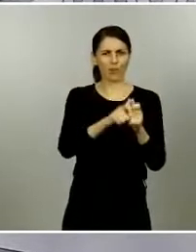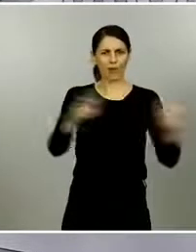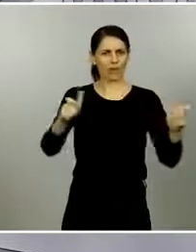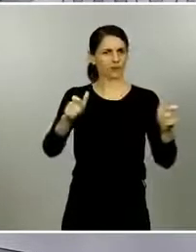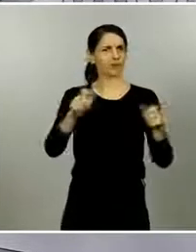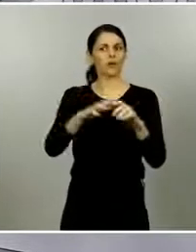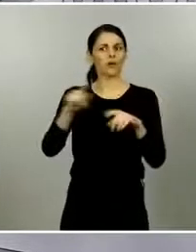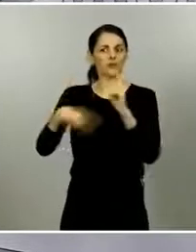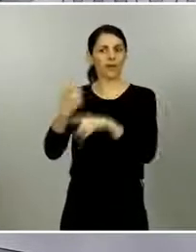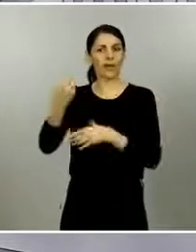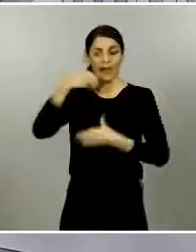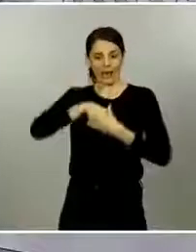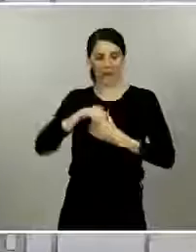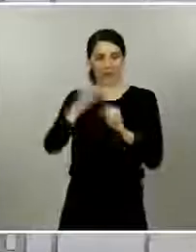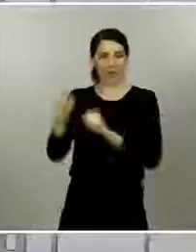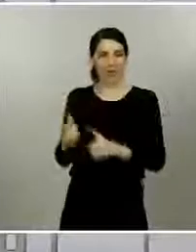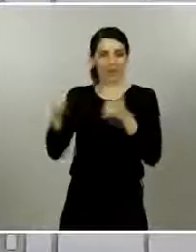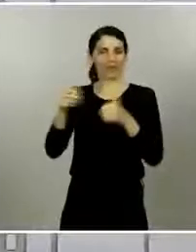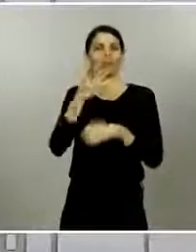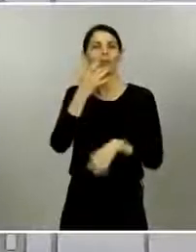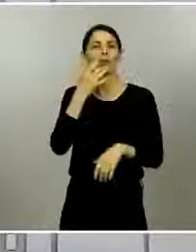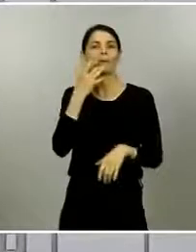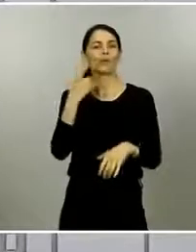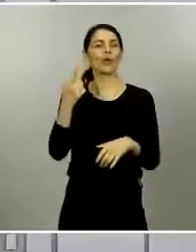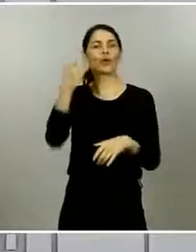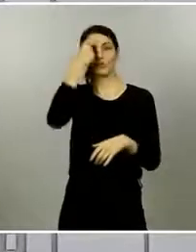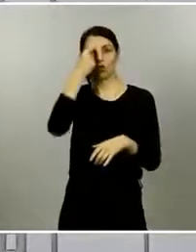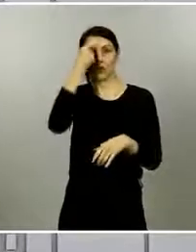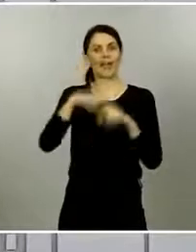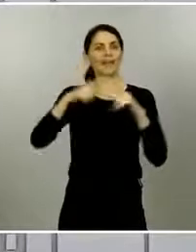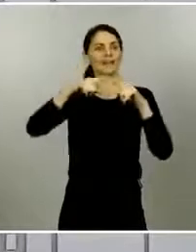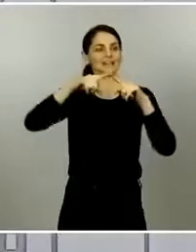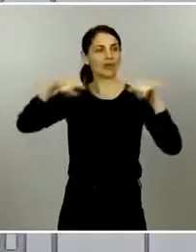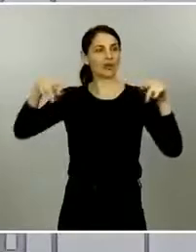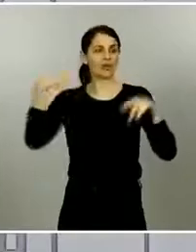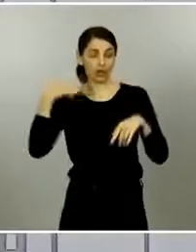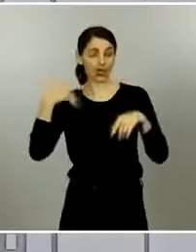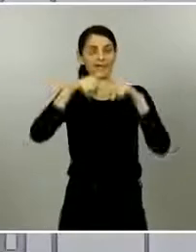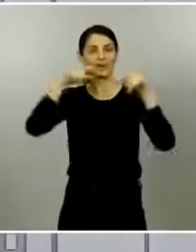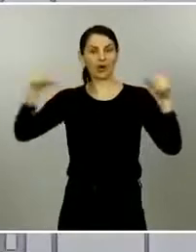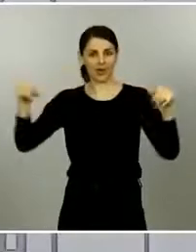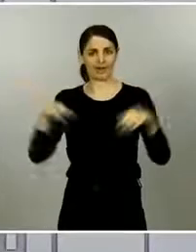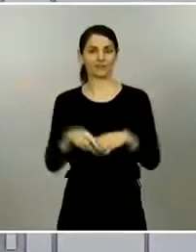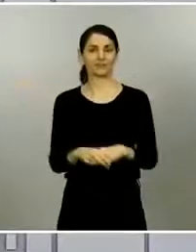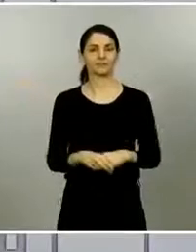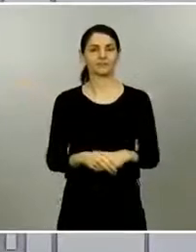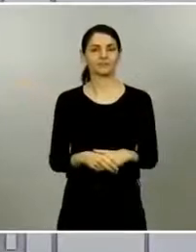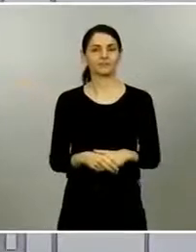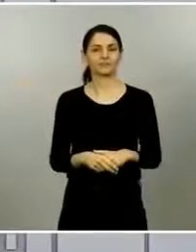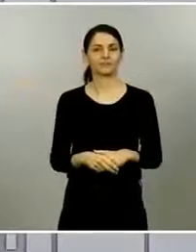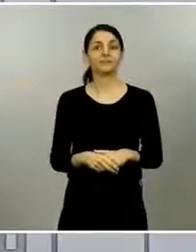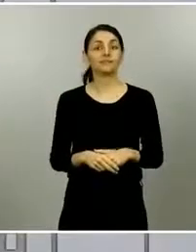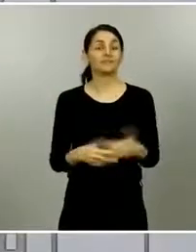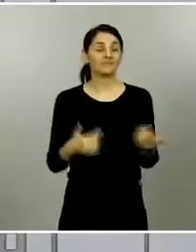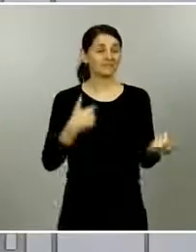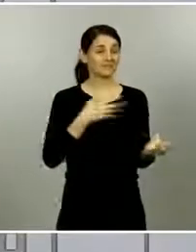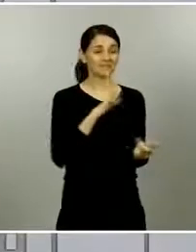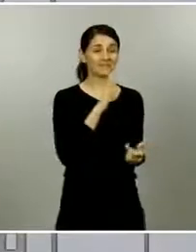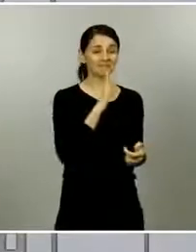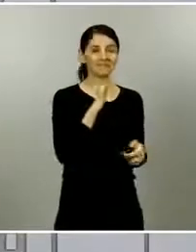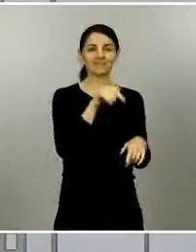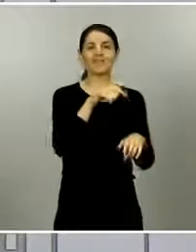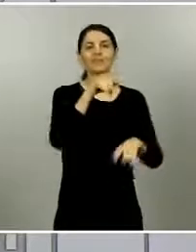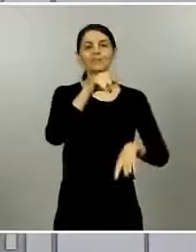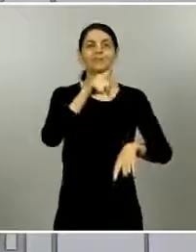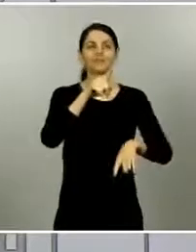Segovia ¿Esto es una buena noticia? ¿Qué ventaja supondría? Bueno como he dicho antes esto va a depender mucho de los